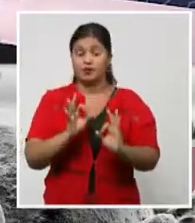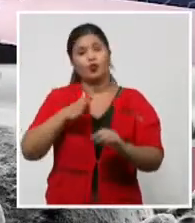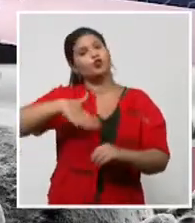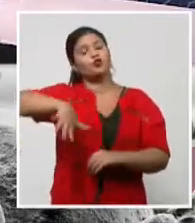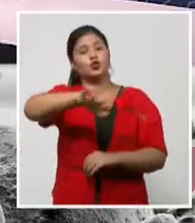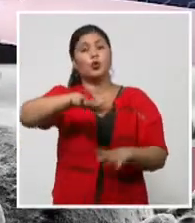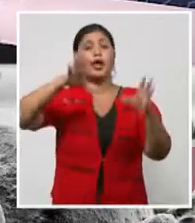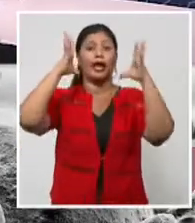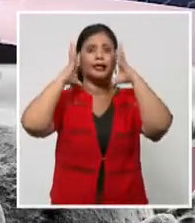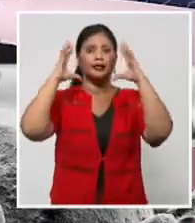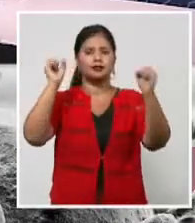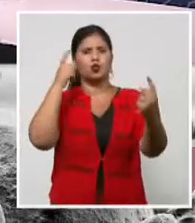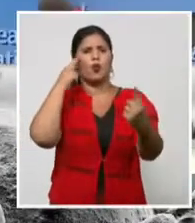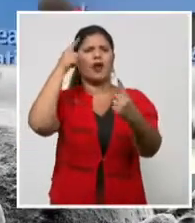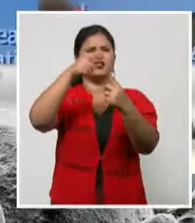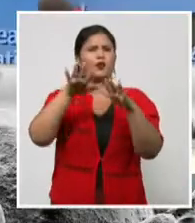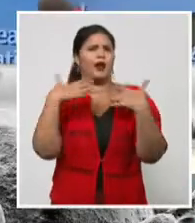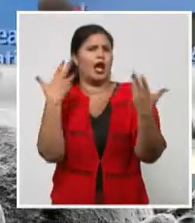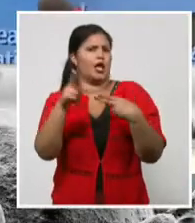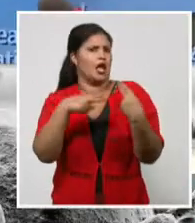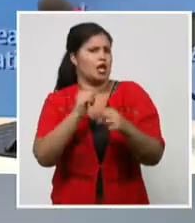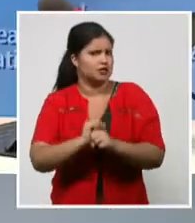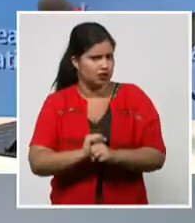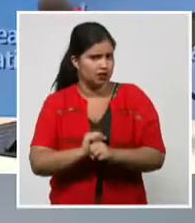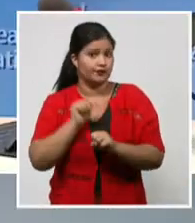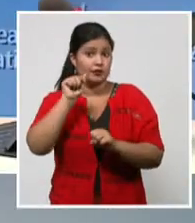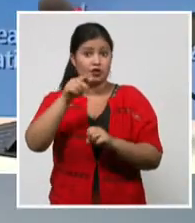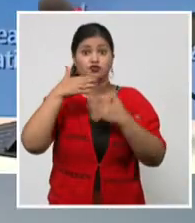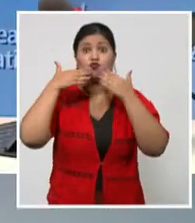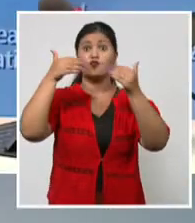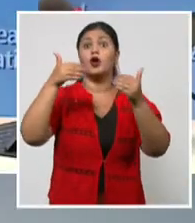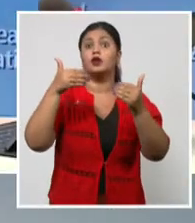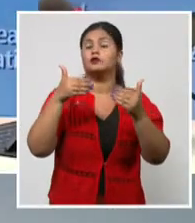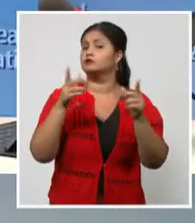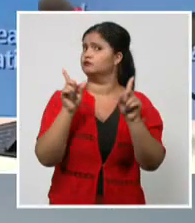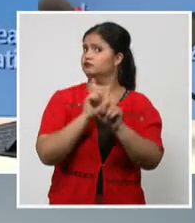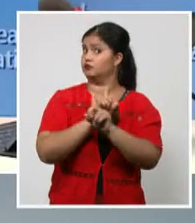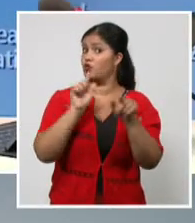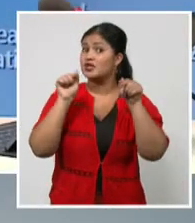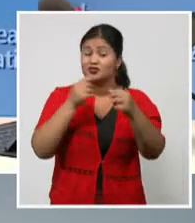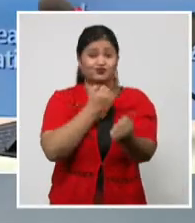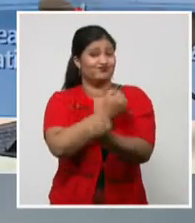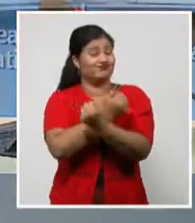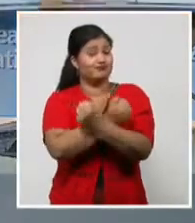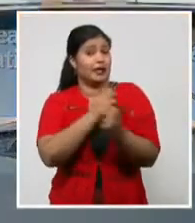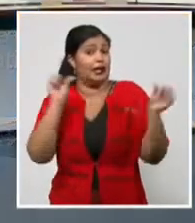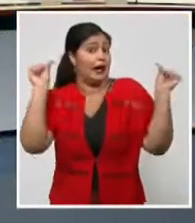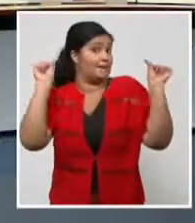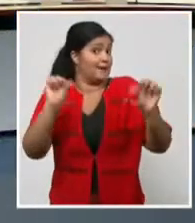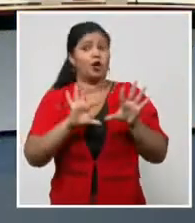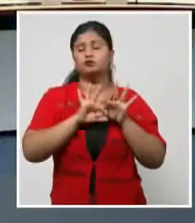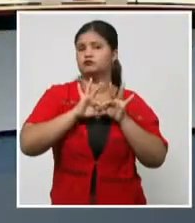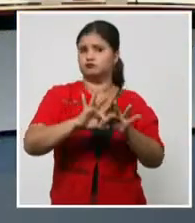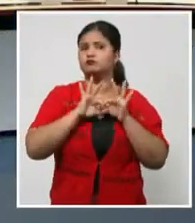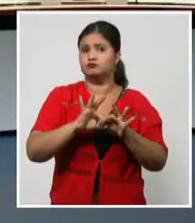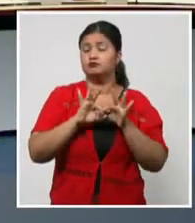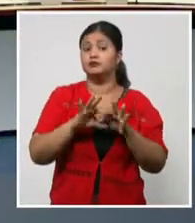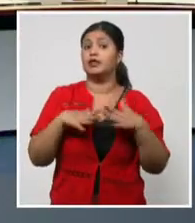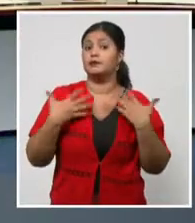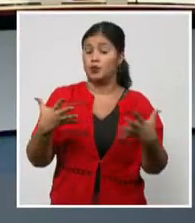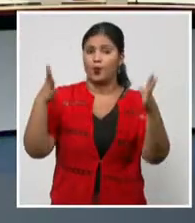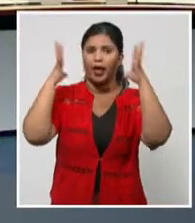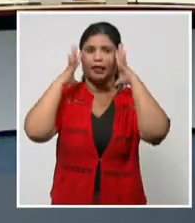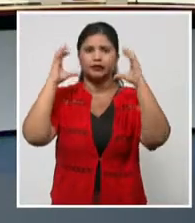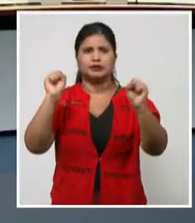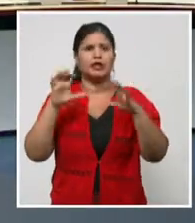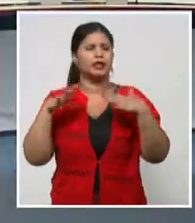la función que les corresponde. Tengo otros elementos. Van Kerkroof apuntó que la población debe quedarse en casa y si tienen que salir o viajar